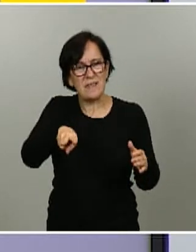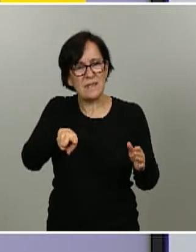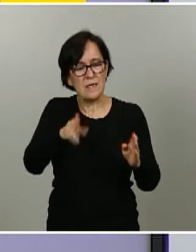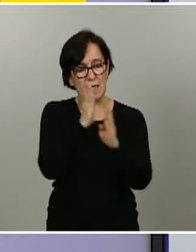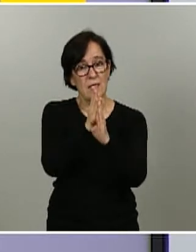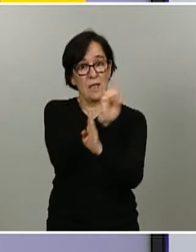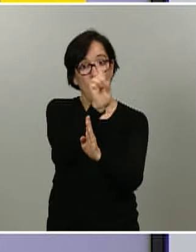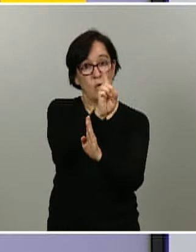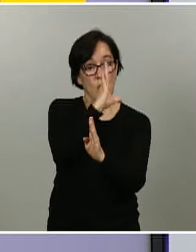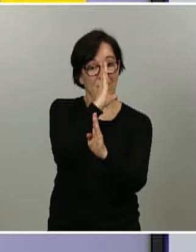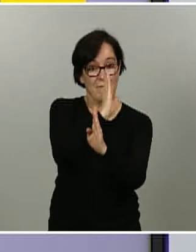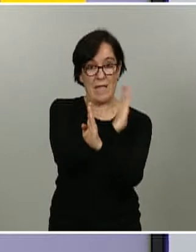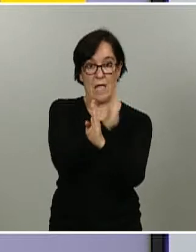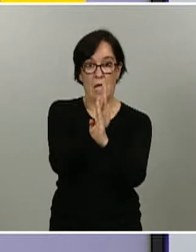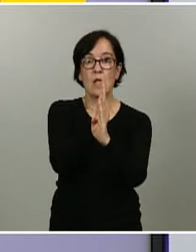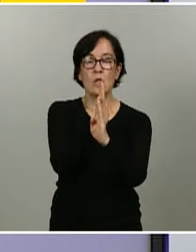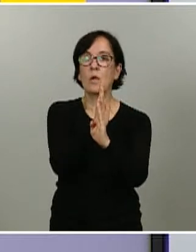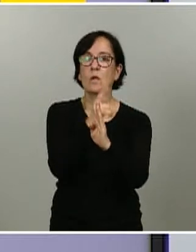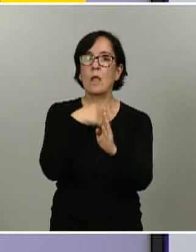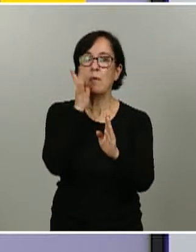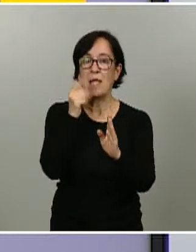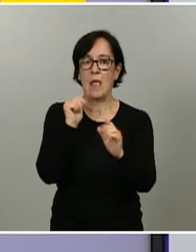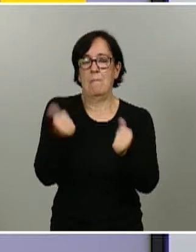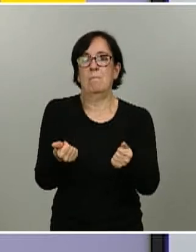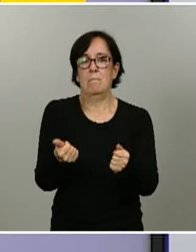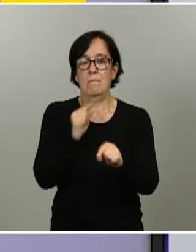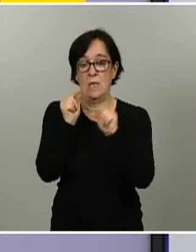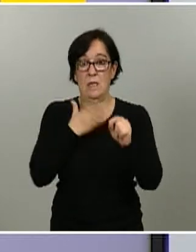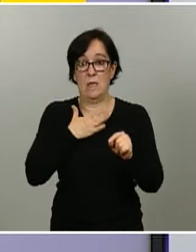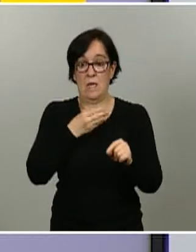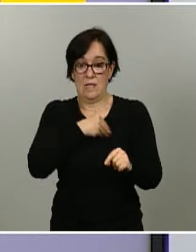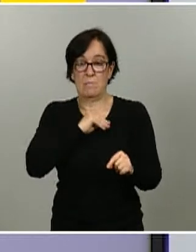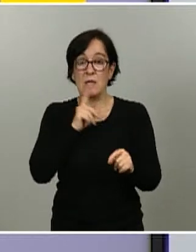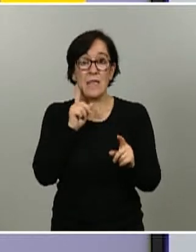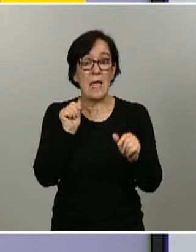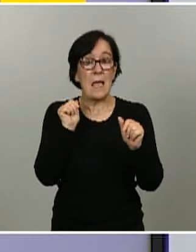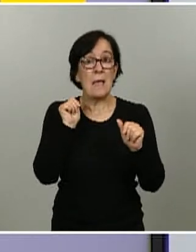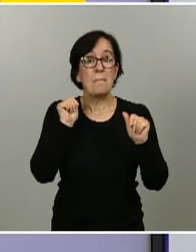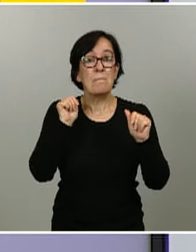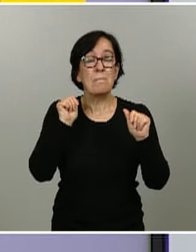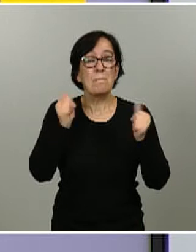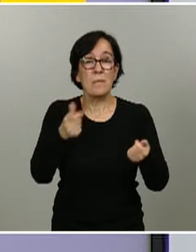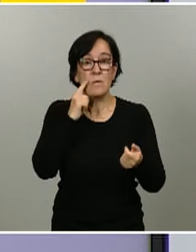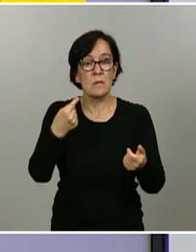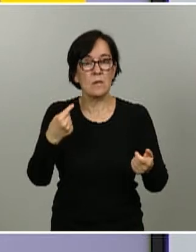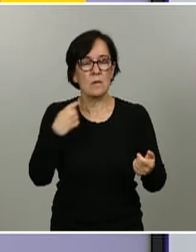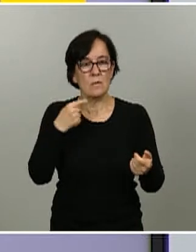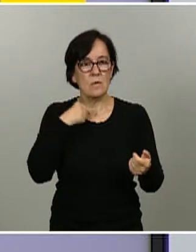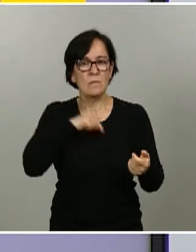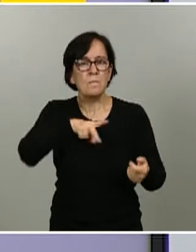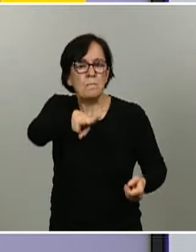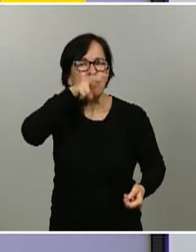febrero, decir, desde que tenemos la epidemia en nuestro país, aquellas personas que refieren una pérdida súbita del olfato,